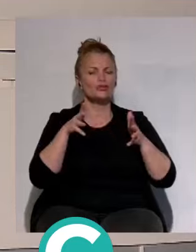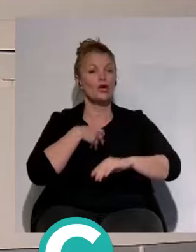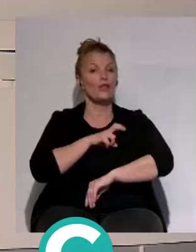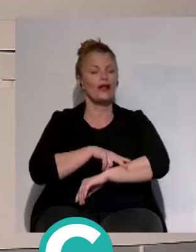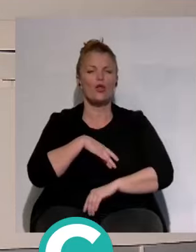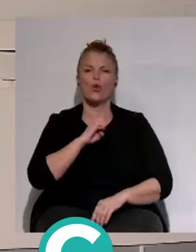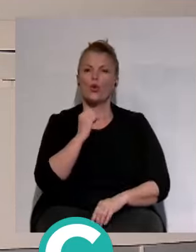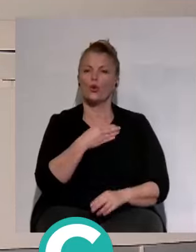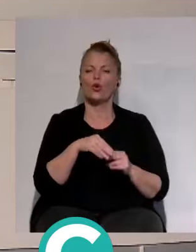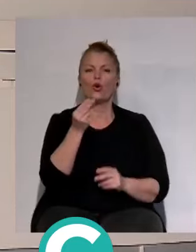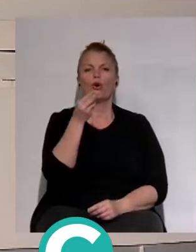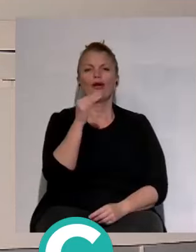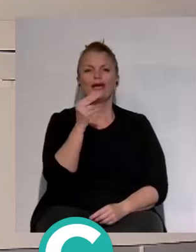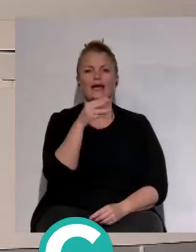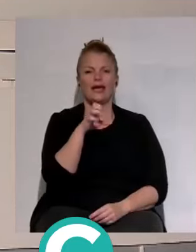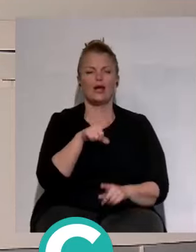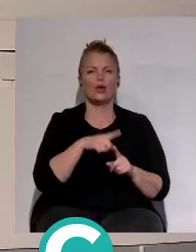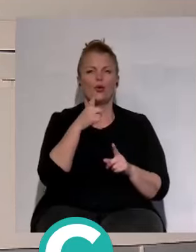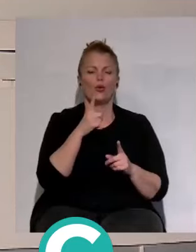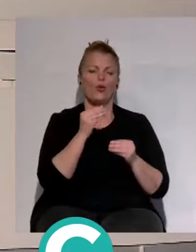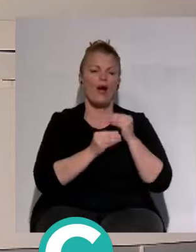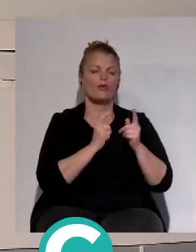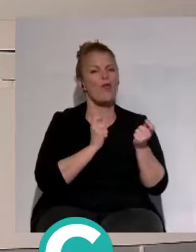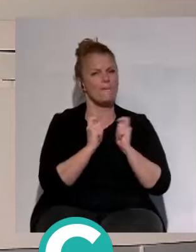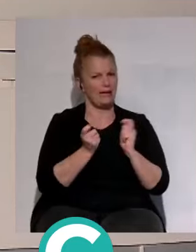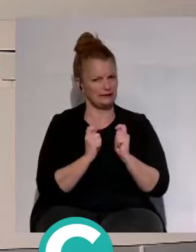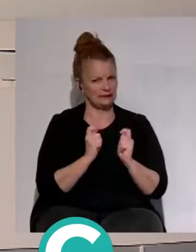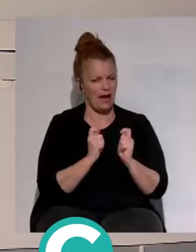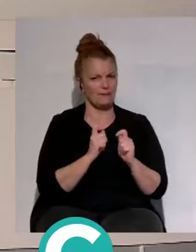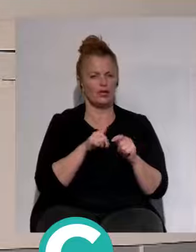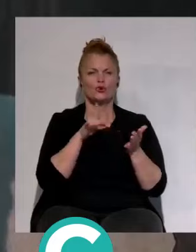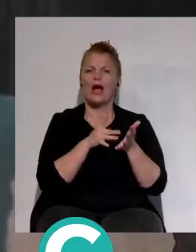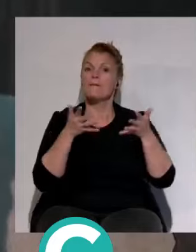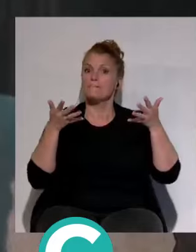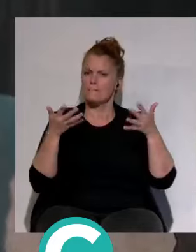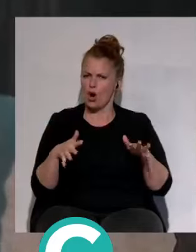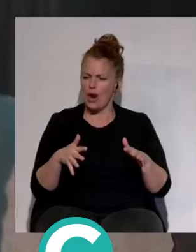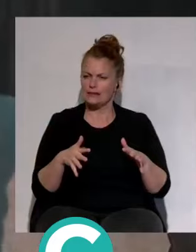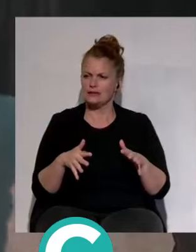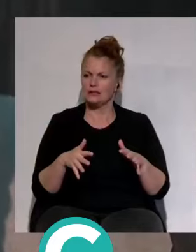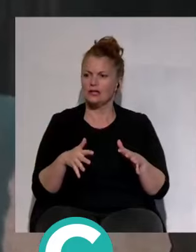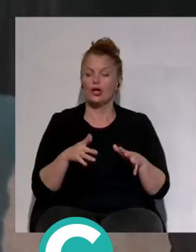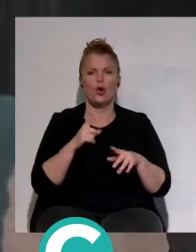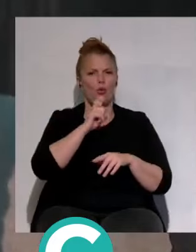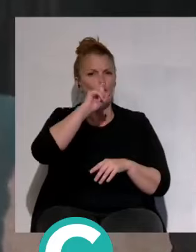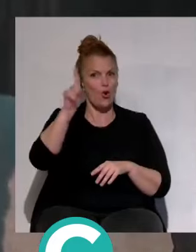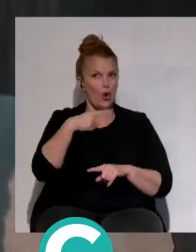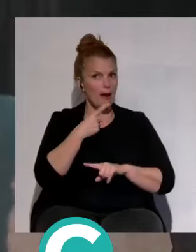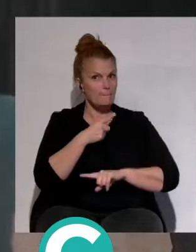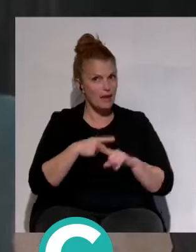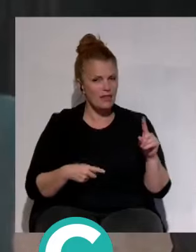club, Quique Pina, una convocatoria de prensa. Se daba el miércoles y durante hora y media